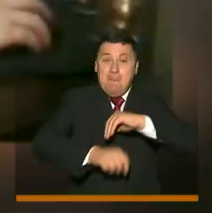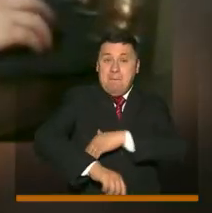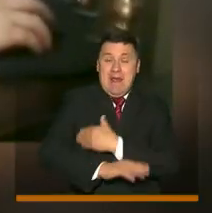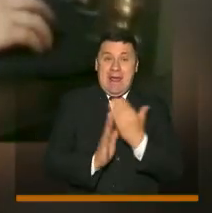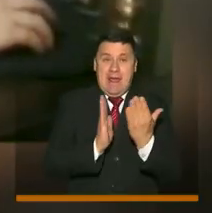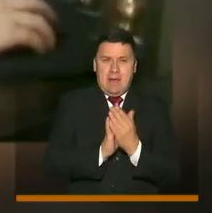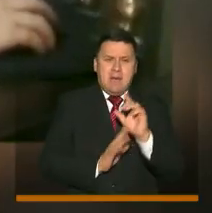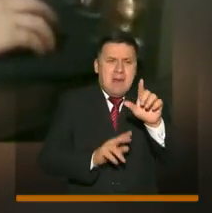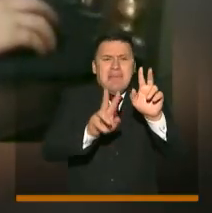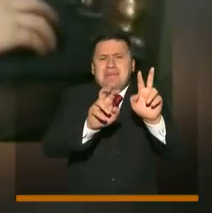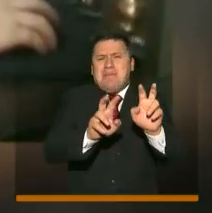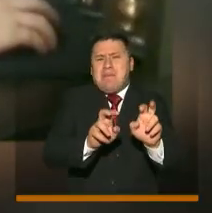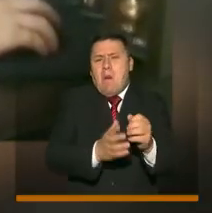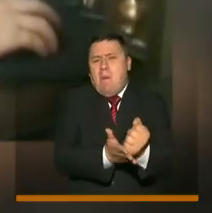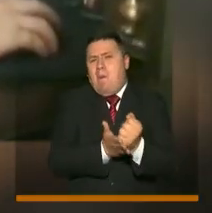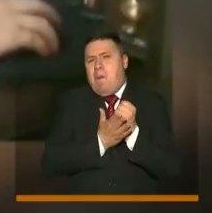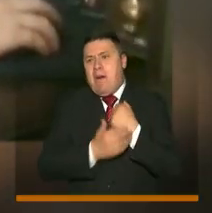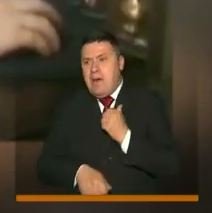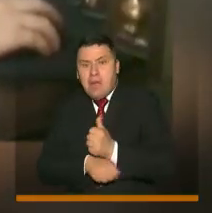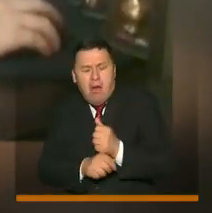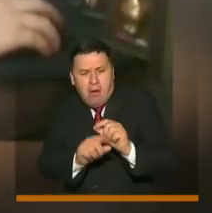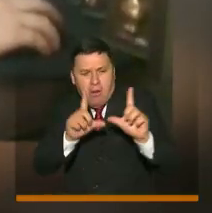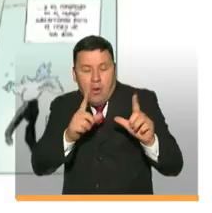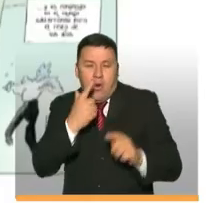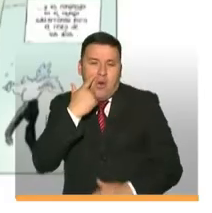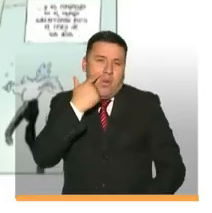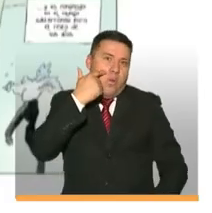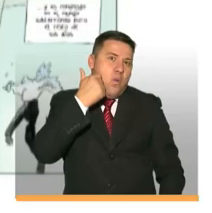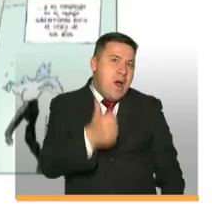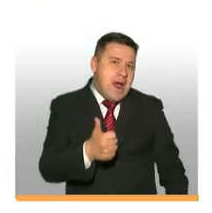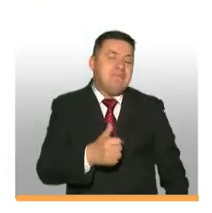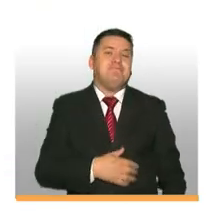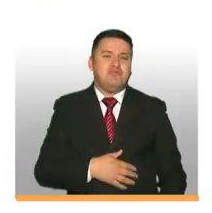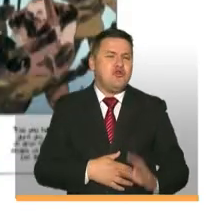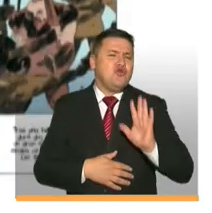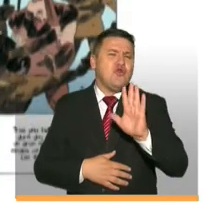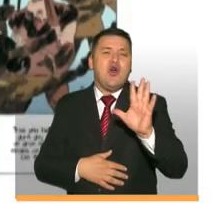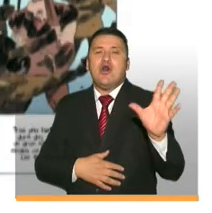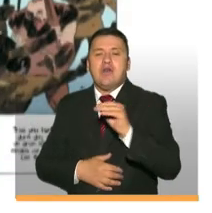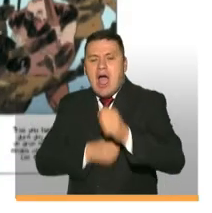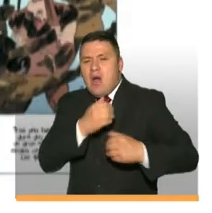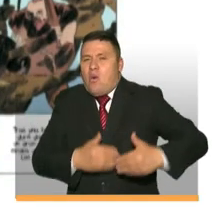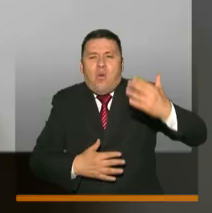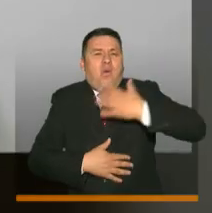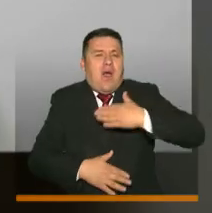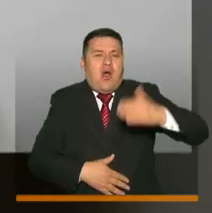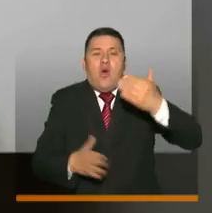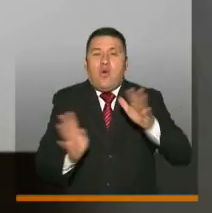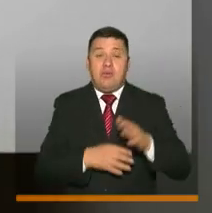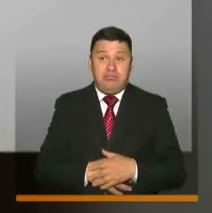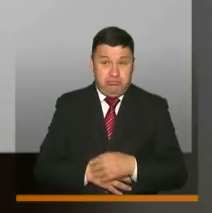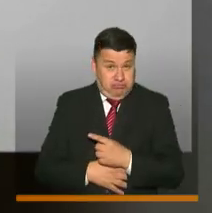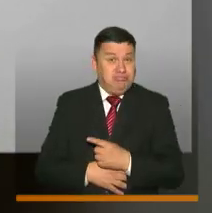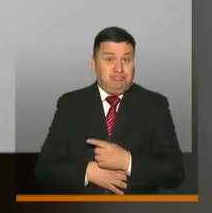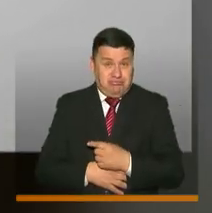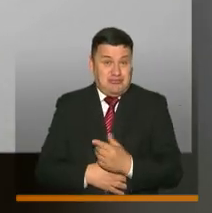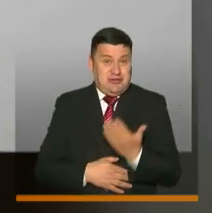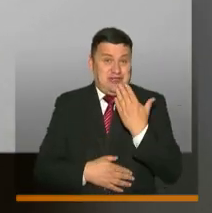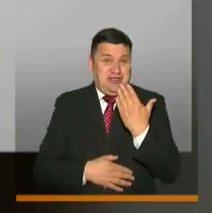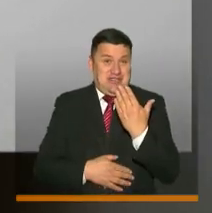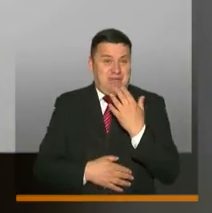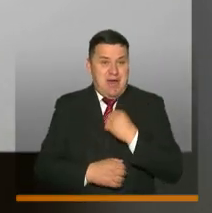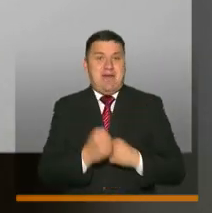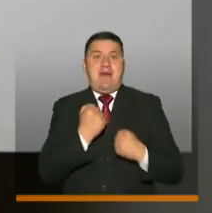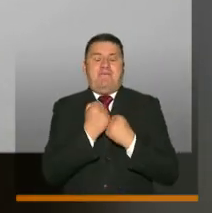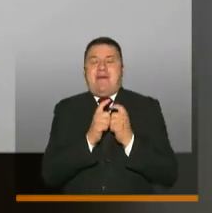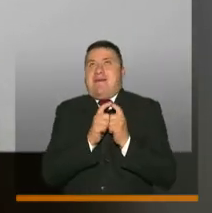Allí hay muchos contenidos que me han ayudado con mis tareas. Es muy divertido y es para todas las edades y cursos. Es así como nos ha servido un